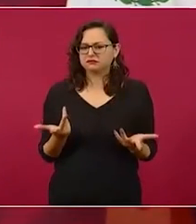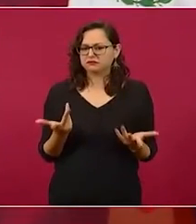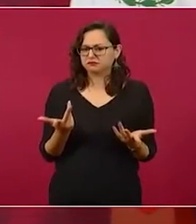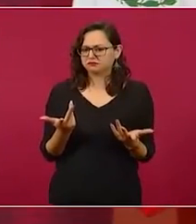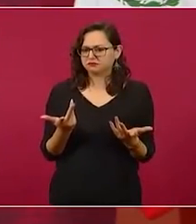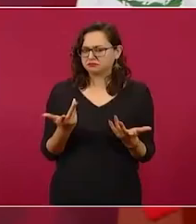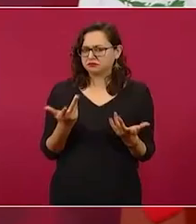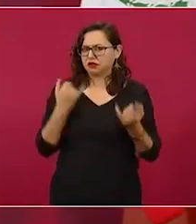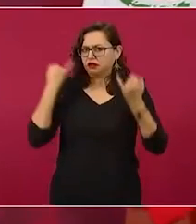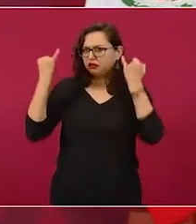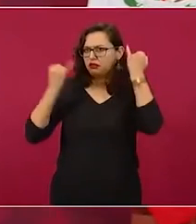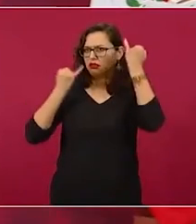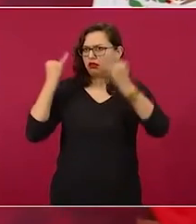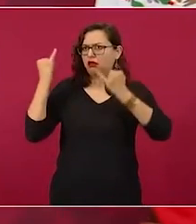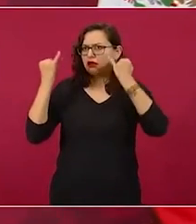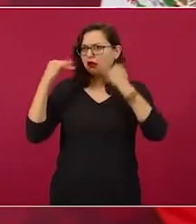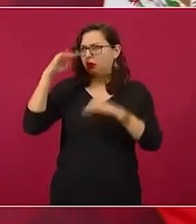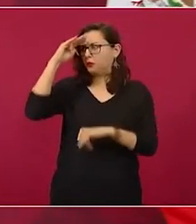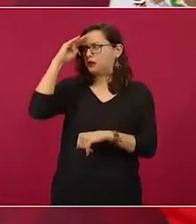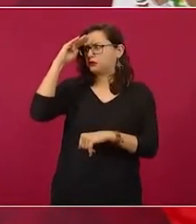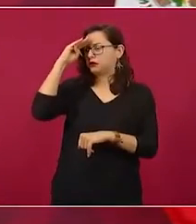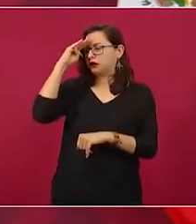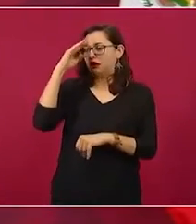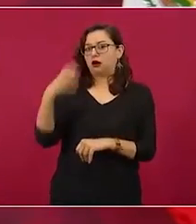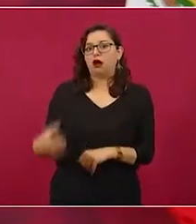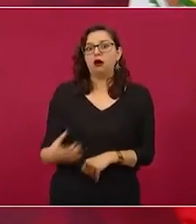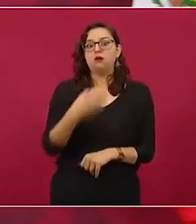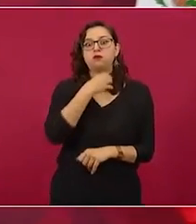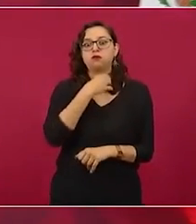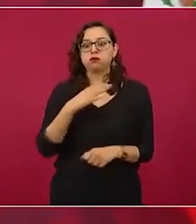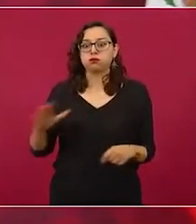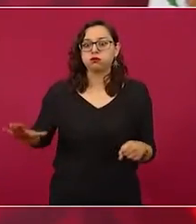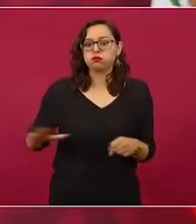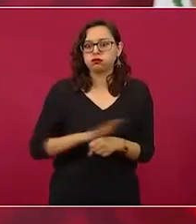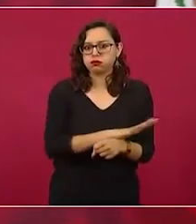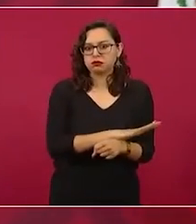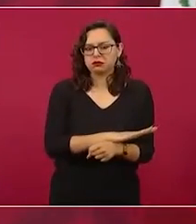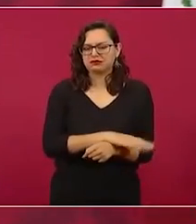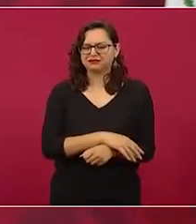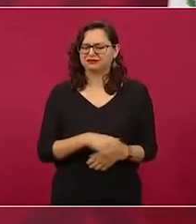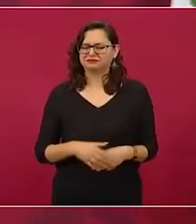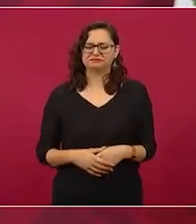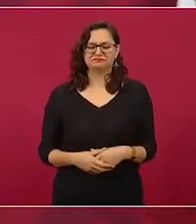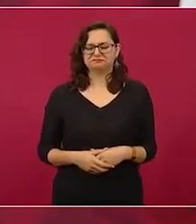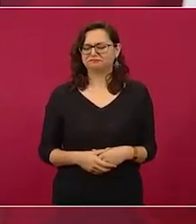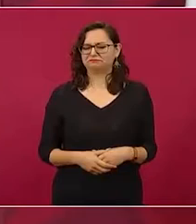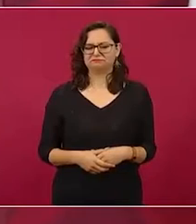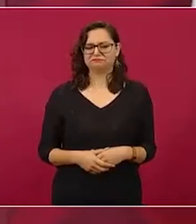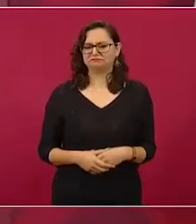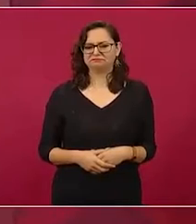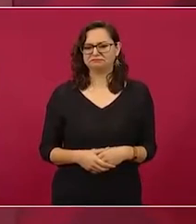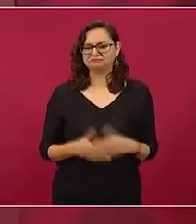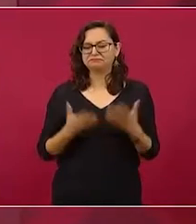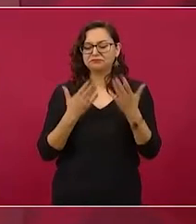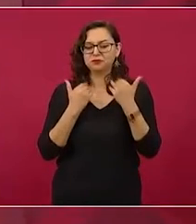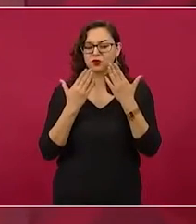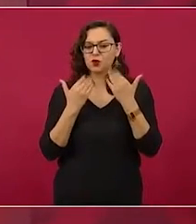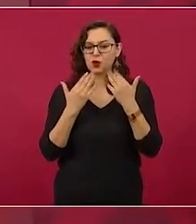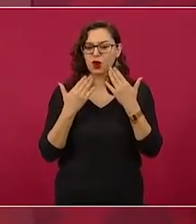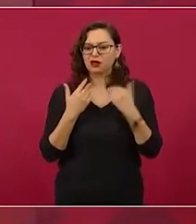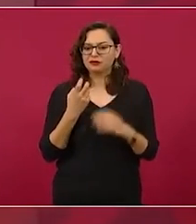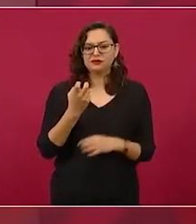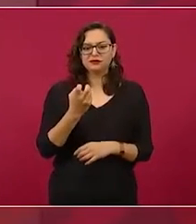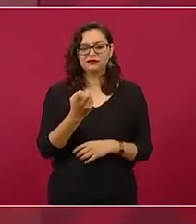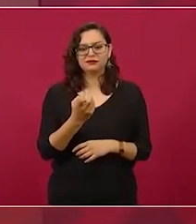rebasarnos, que no tengamos capacidad para atender enfermos.